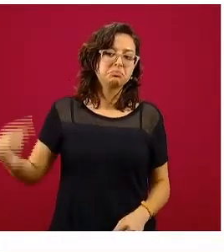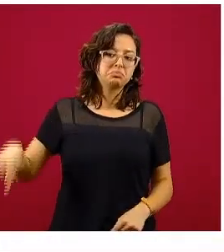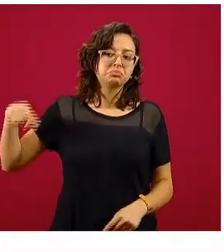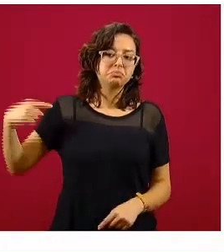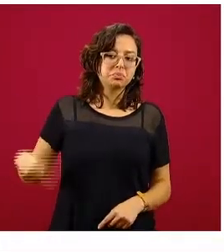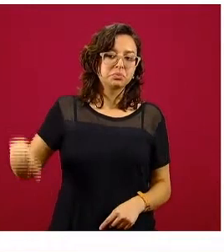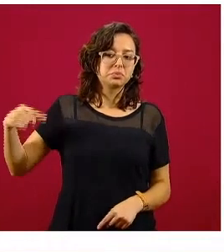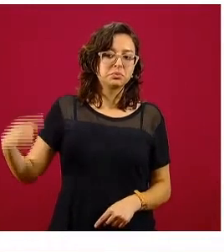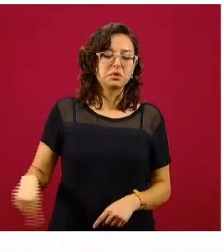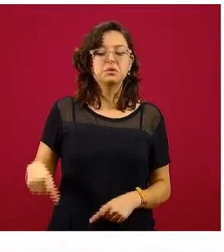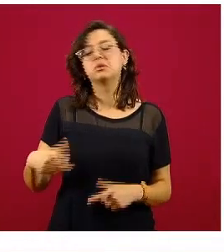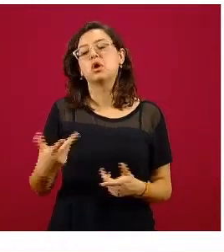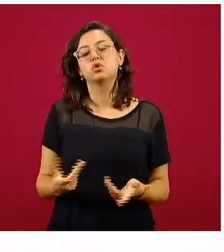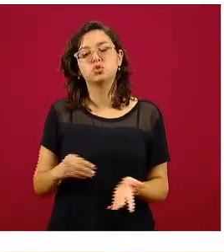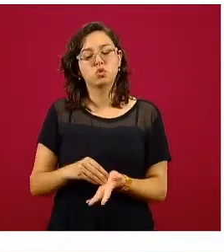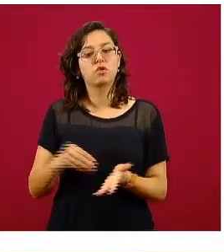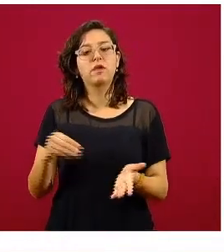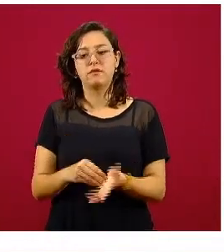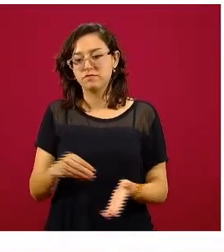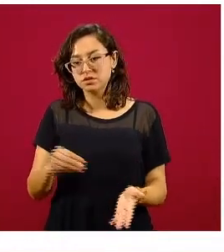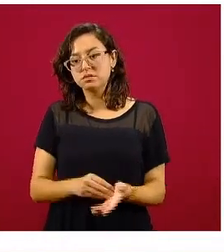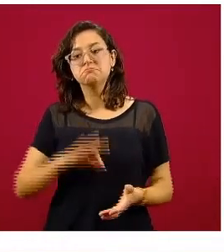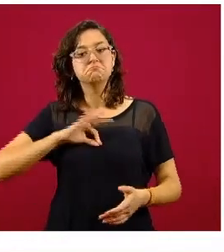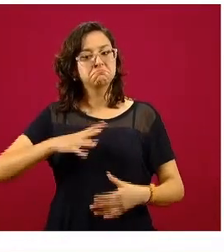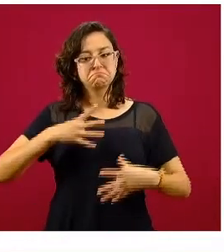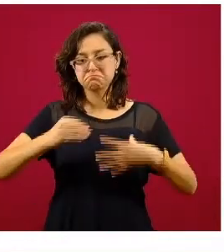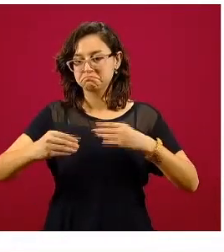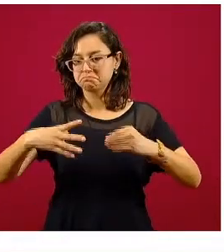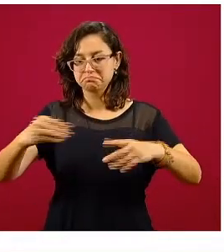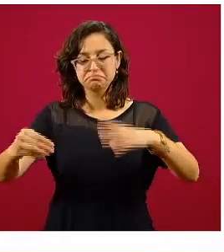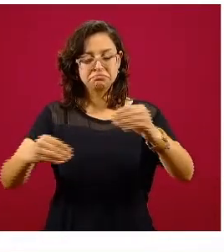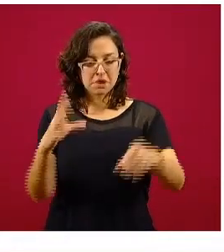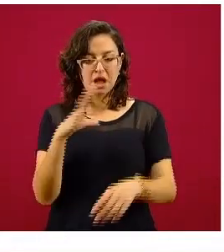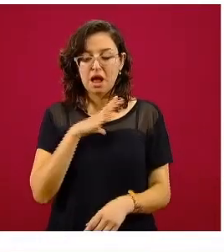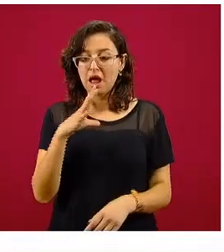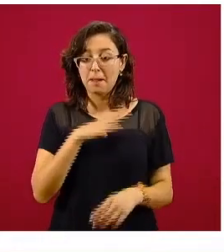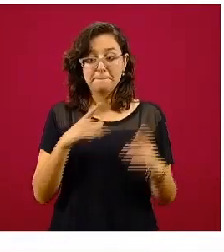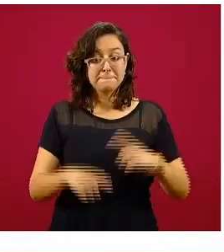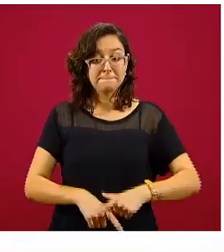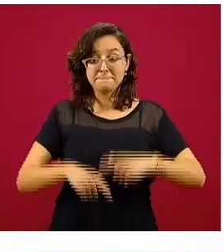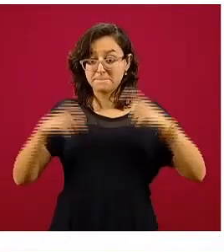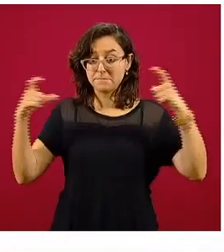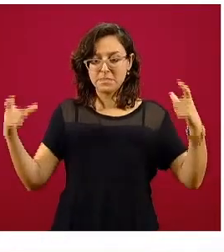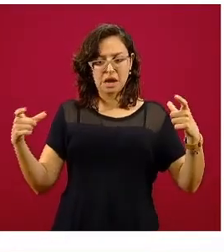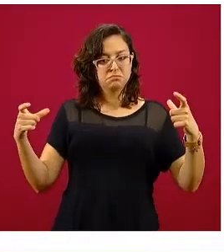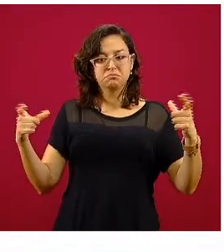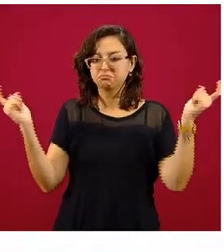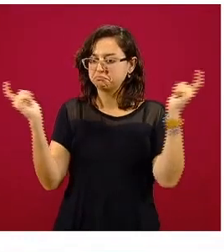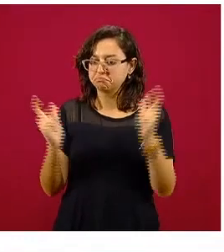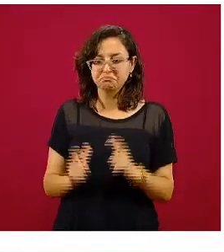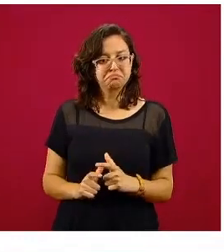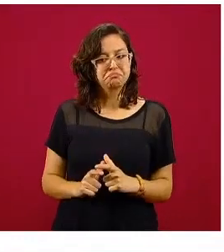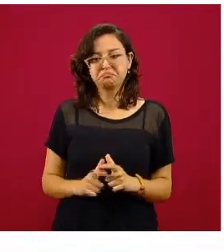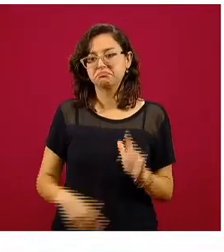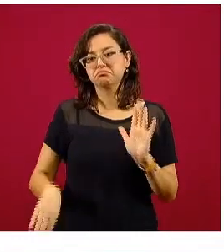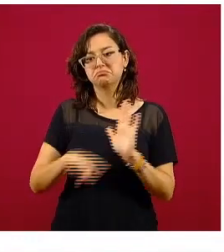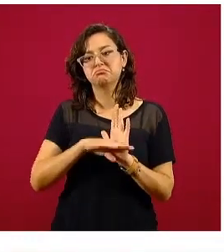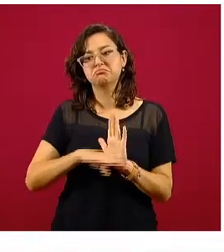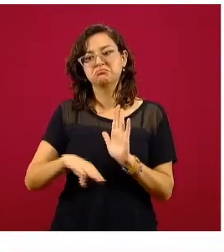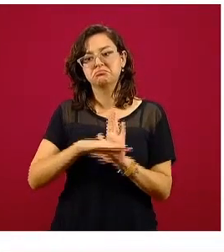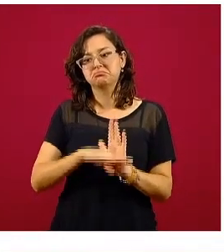estables quiere decir que continúa activa la pandemia, aunque no se ha incrementado, tampoco ha habido una reducción